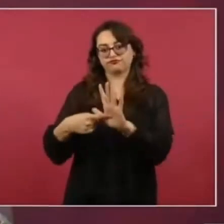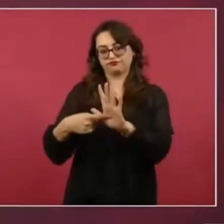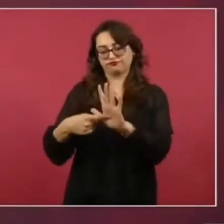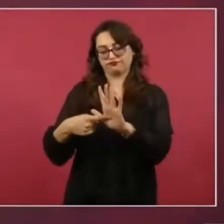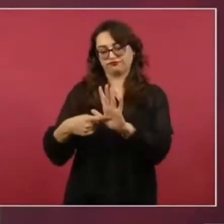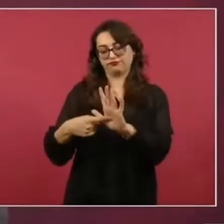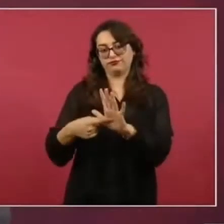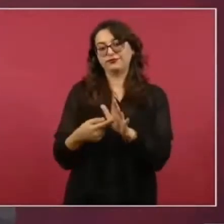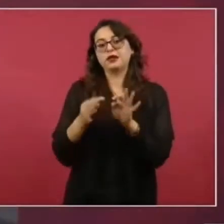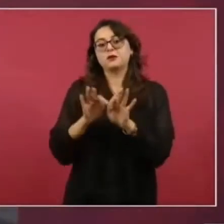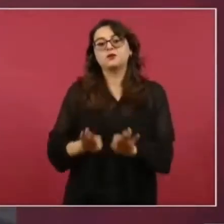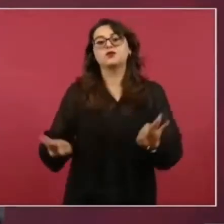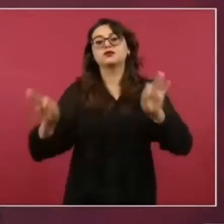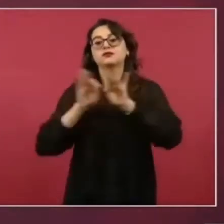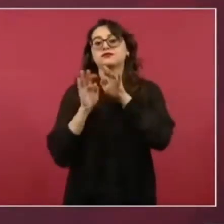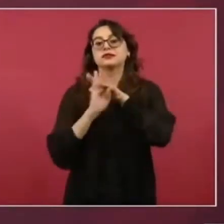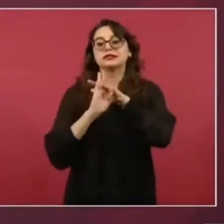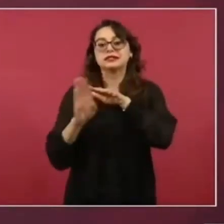regular.